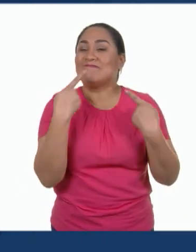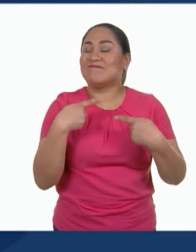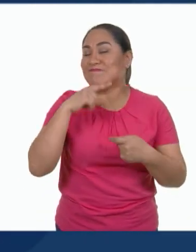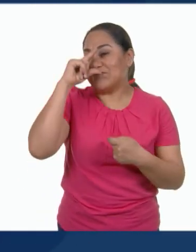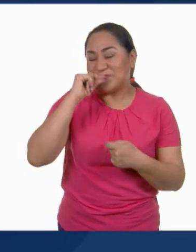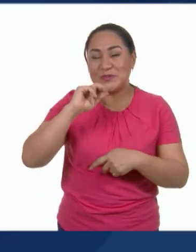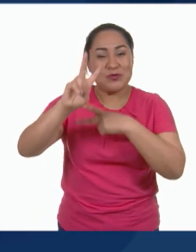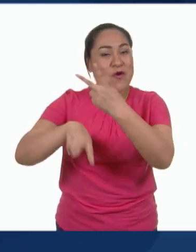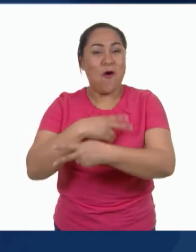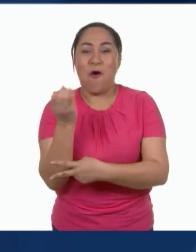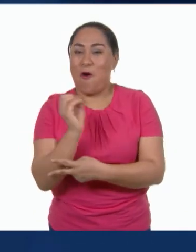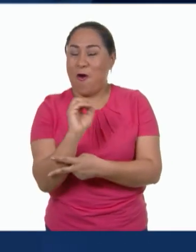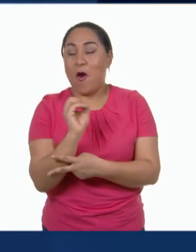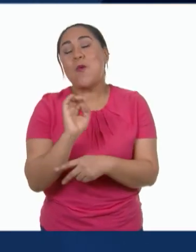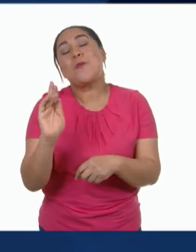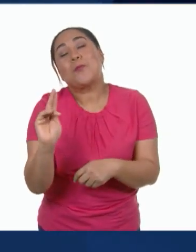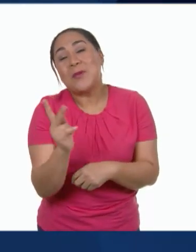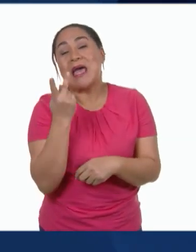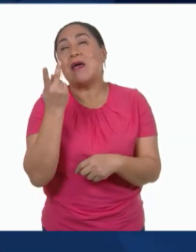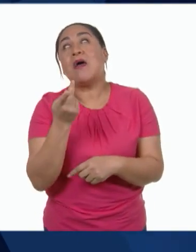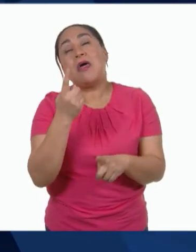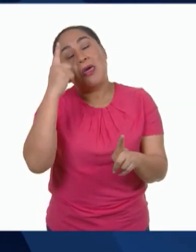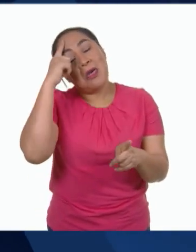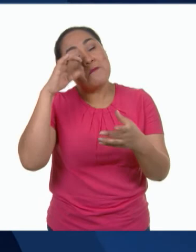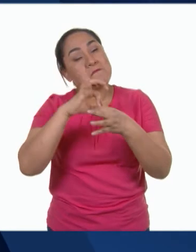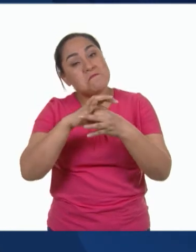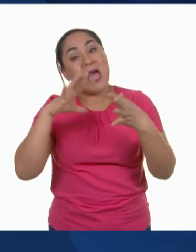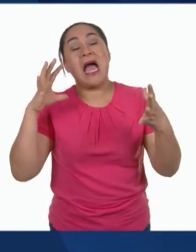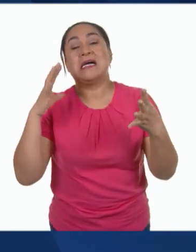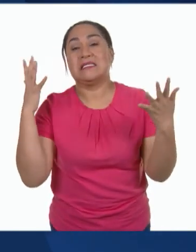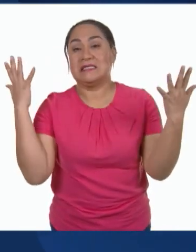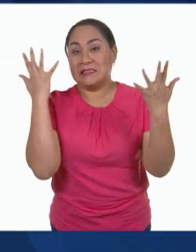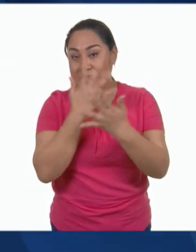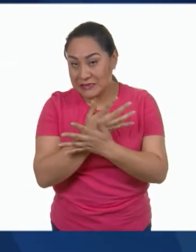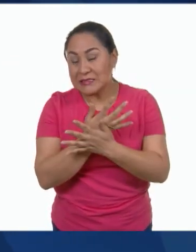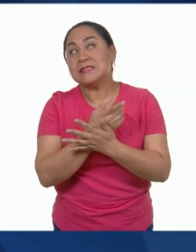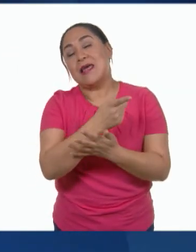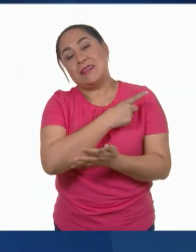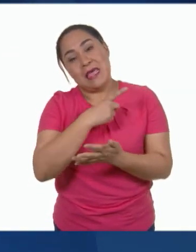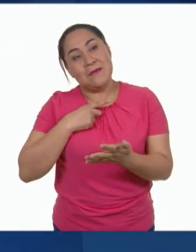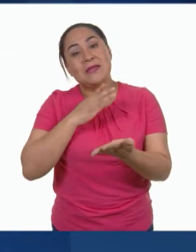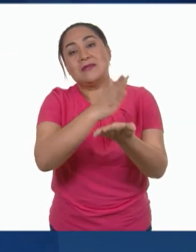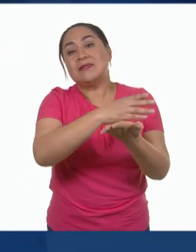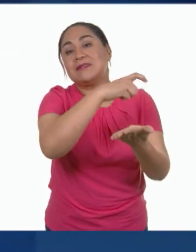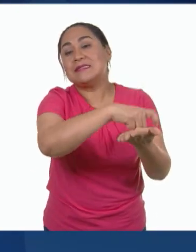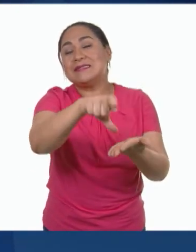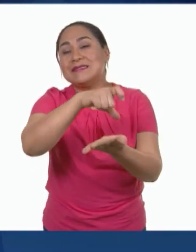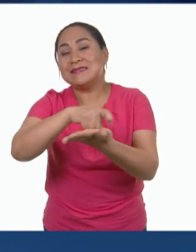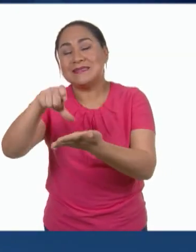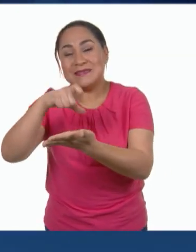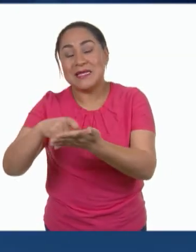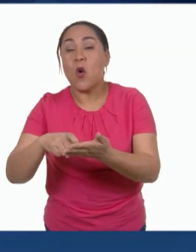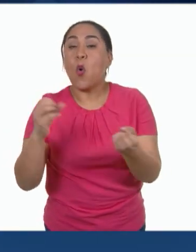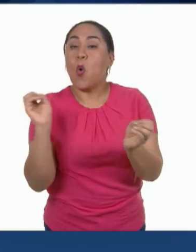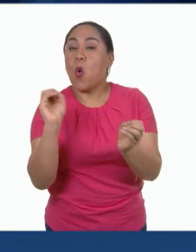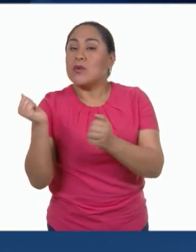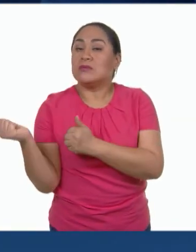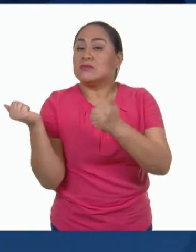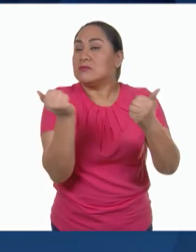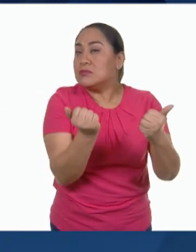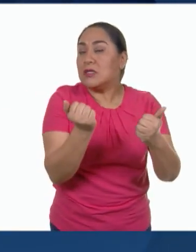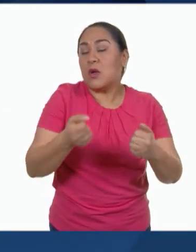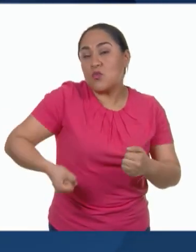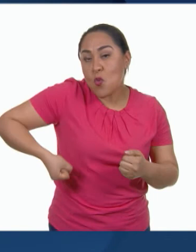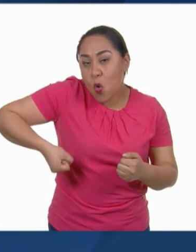ese día debido a que no recordó que ese día debía realizar algunas compras y no llevó las bolsas de